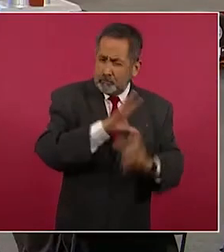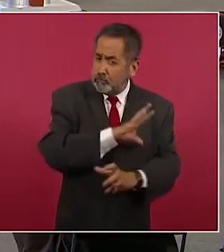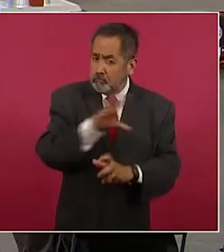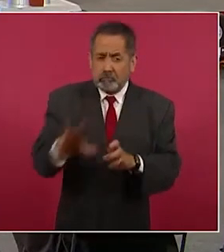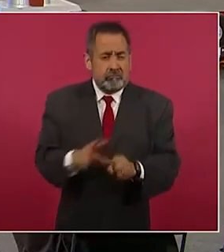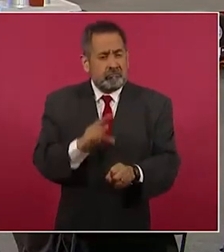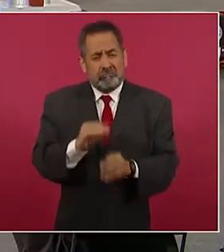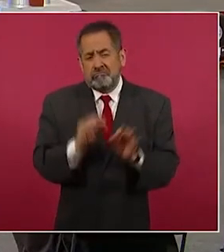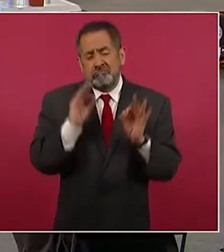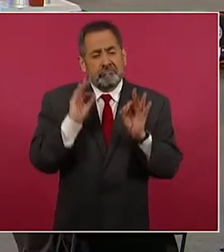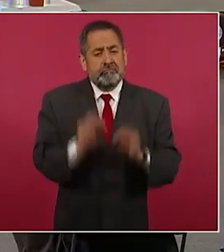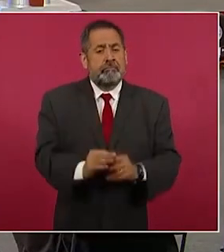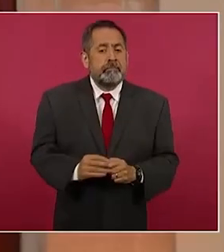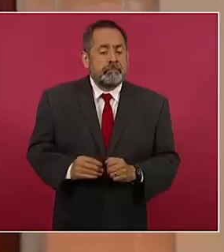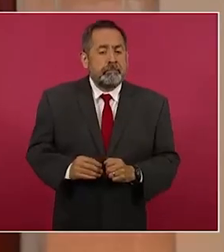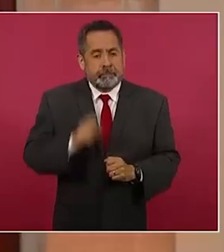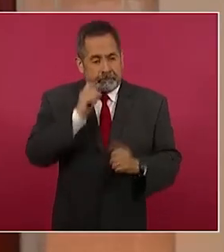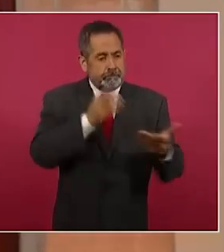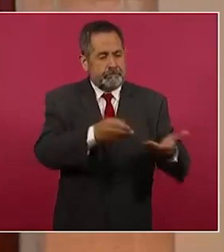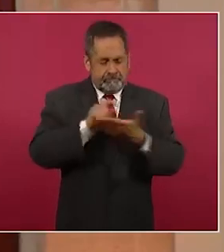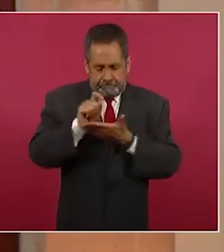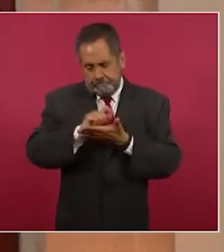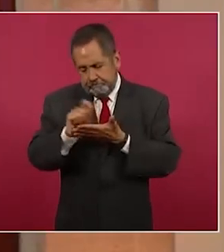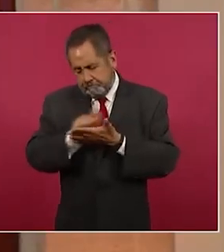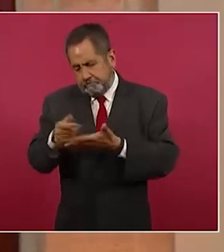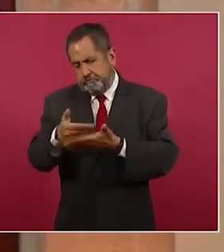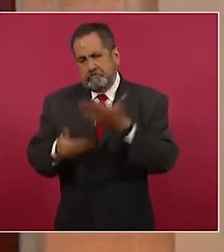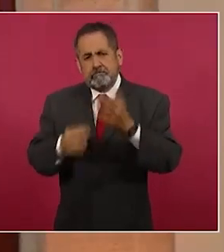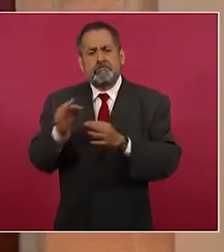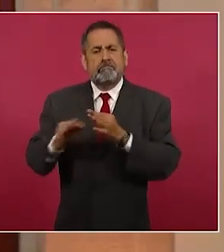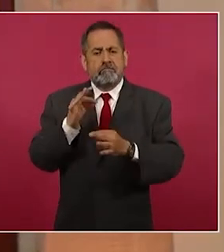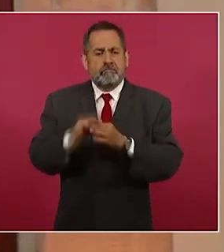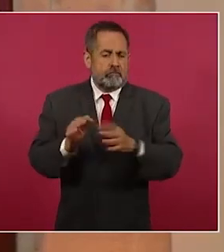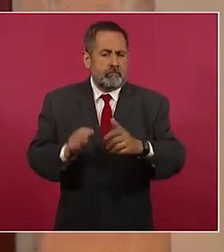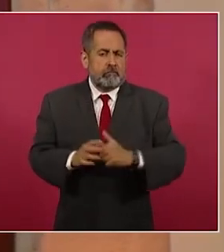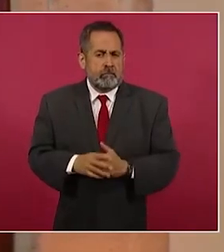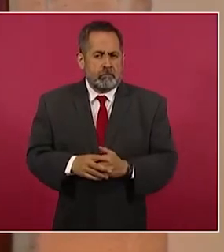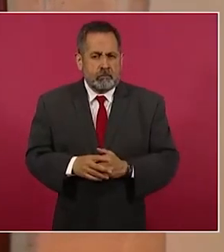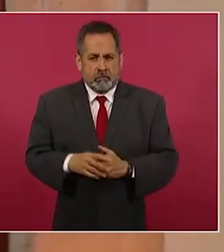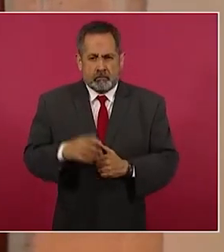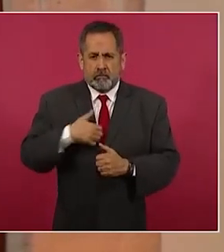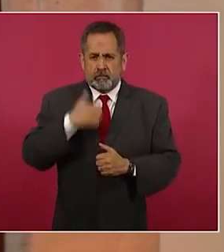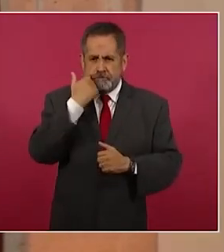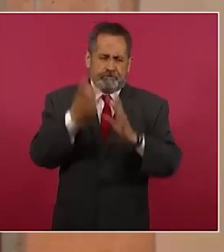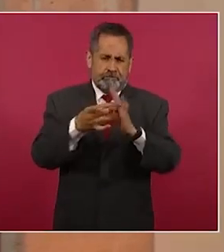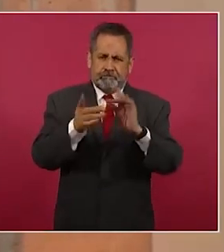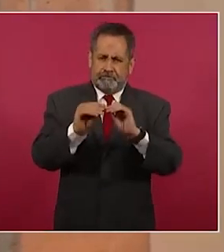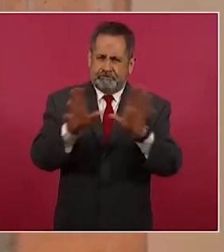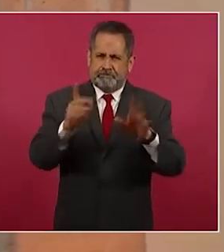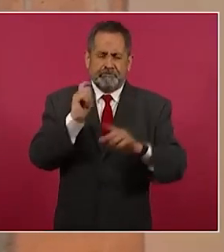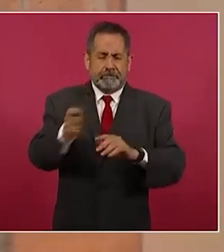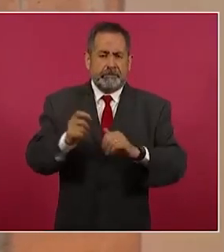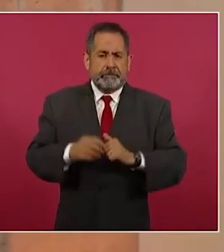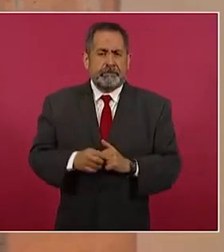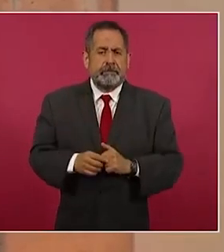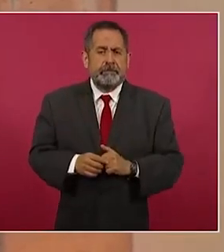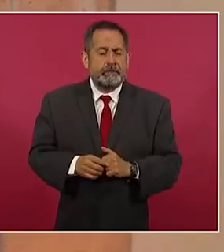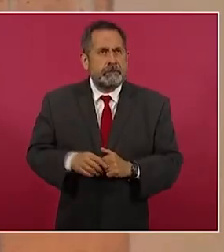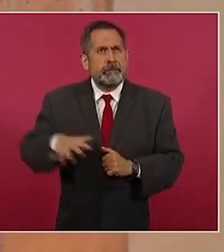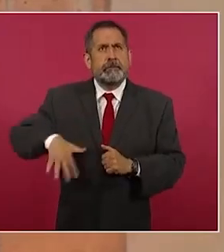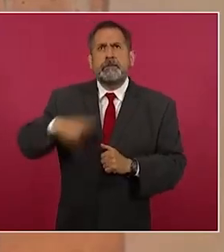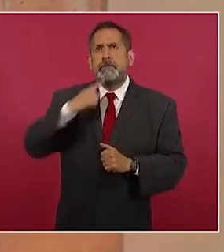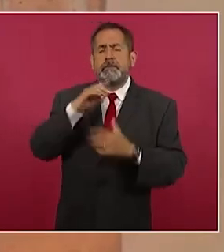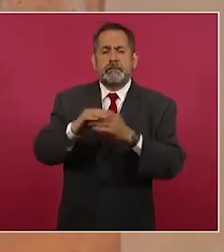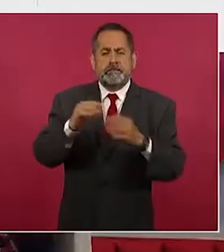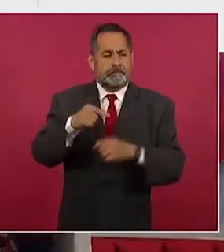también se va teniendo el documento. A mí me gustaría hacer esta aclaratoria. Comentaba el caso